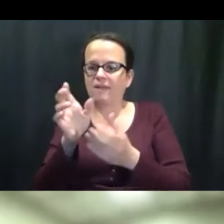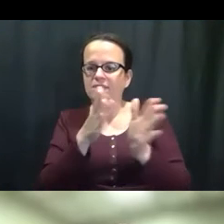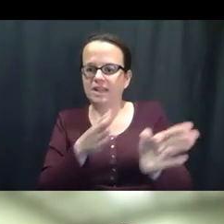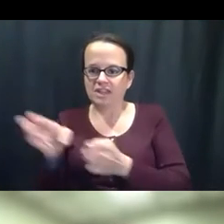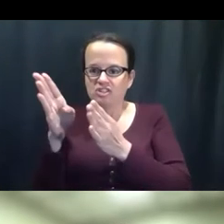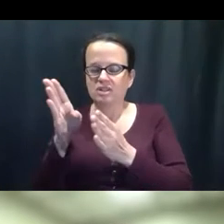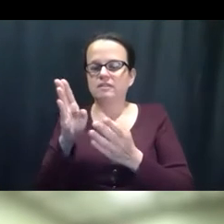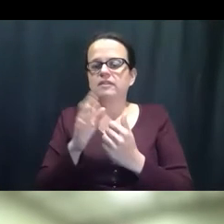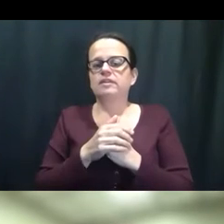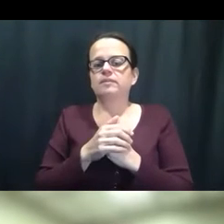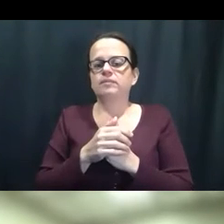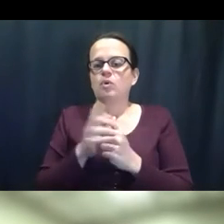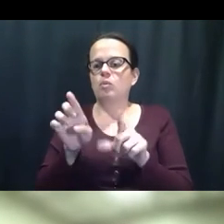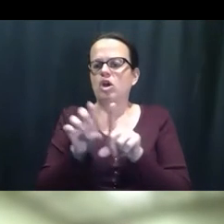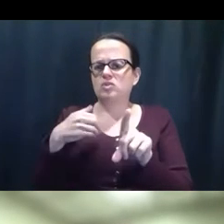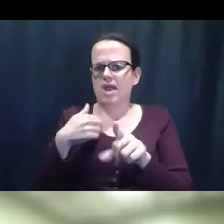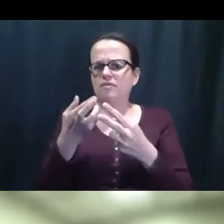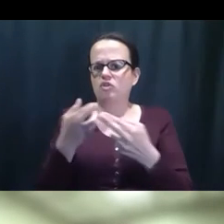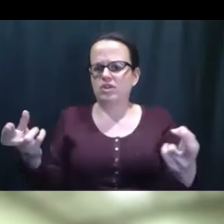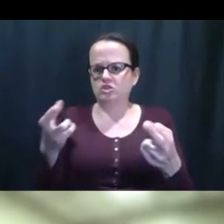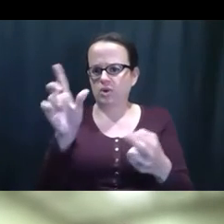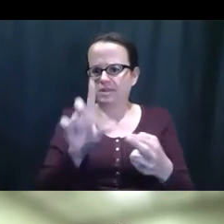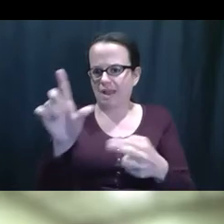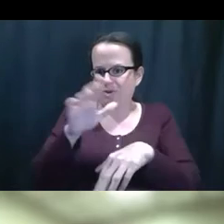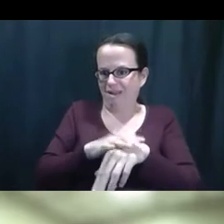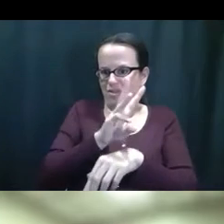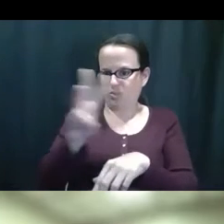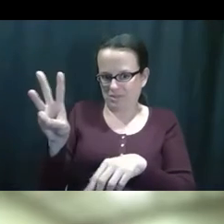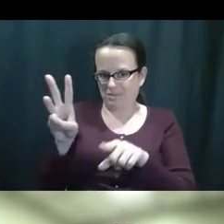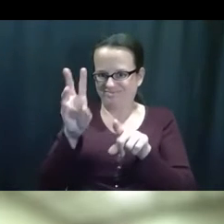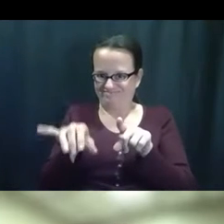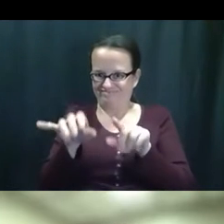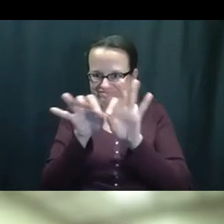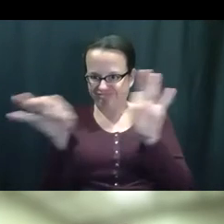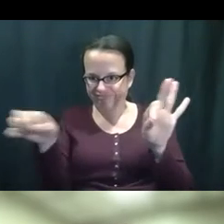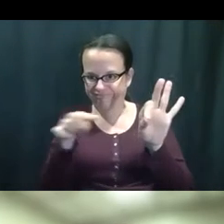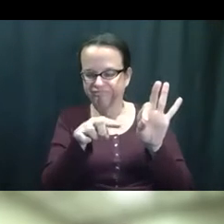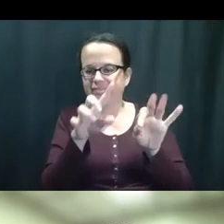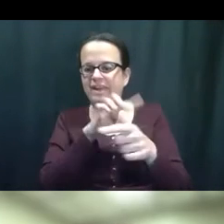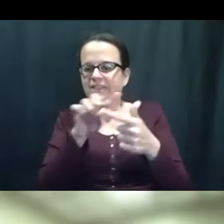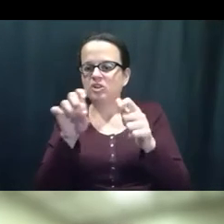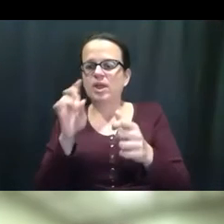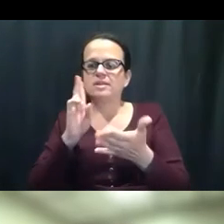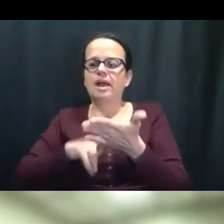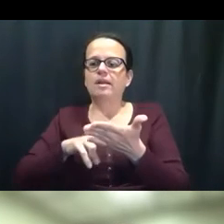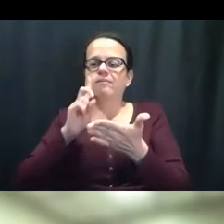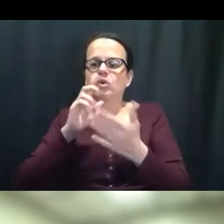supportdisabilitiesthriveninitiative.org. También tenemos un recur, una biblioteca de recursos, eh,